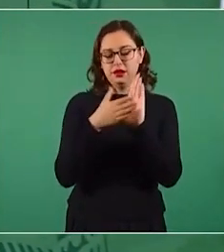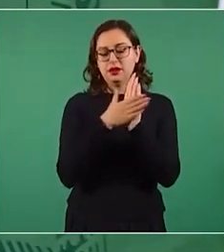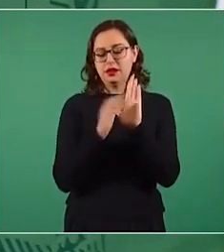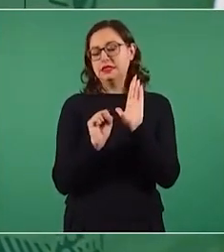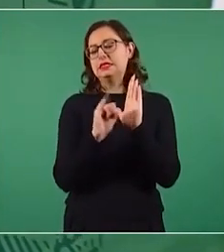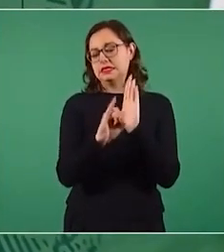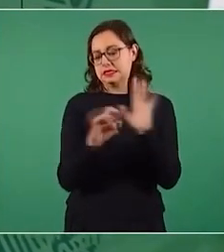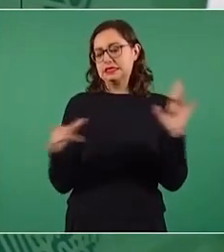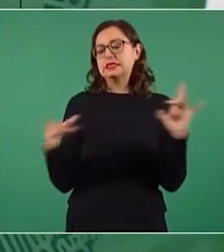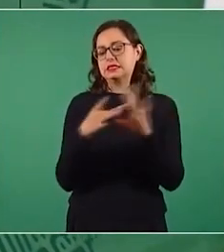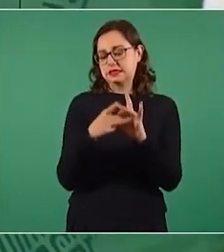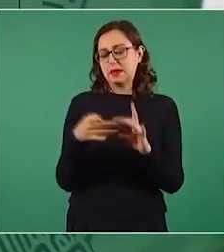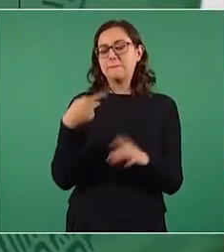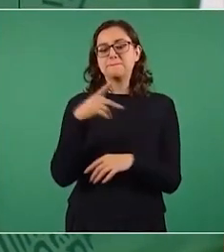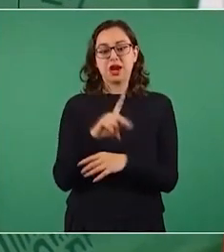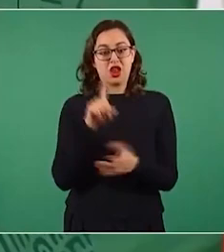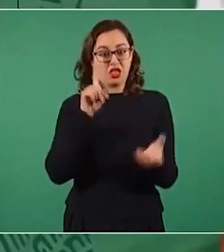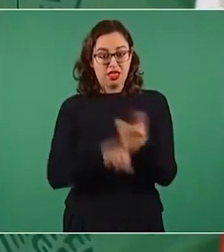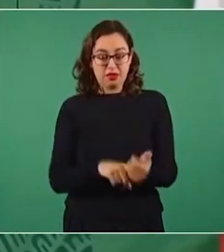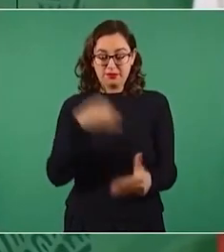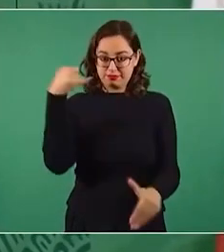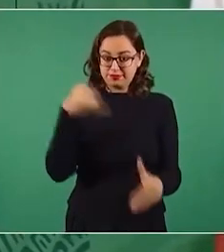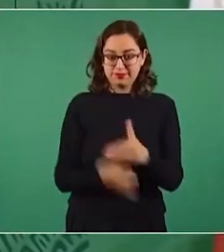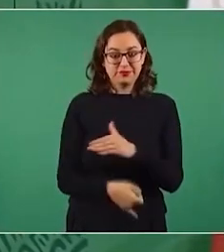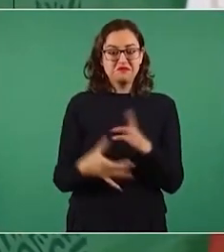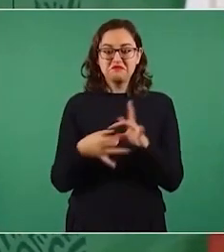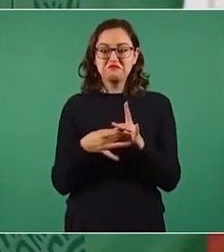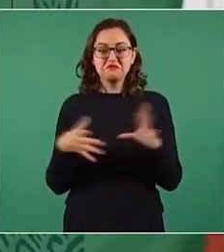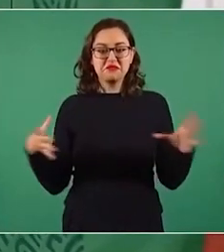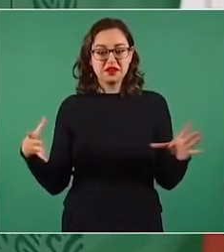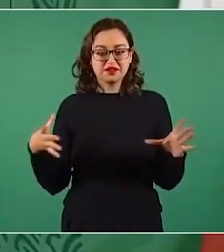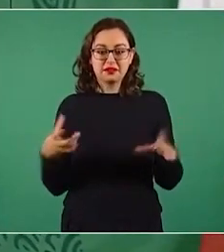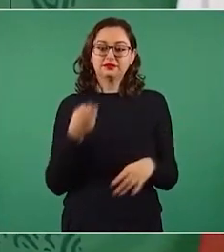Entonces, ¿hay que cambiar?